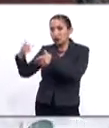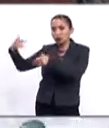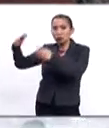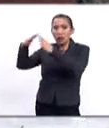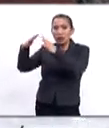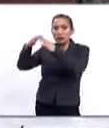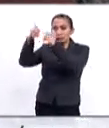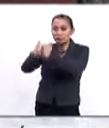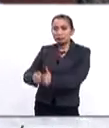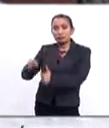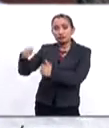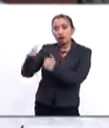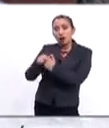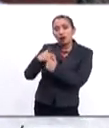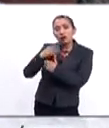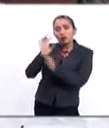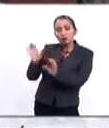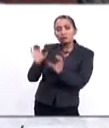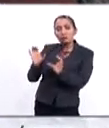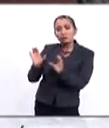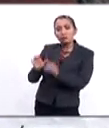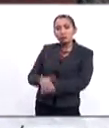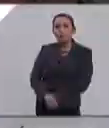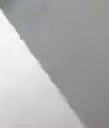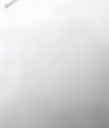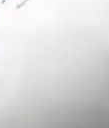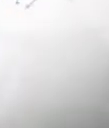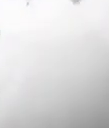domicilio, también a través de una medida cautelar.